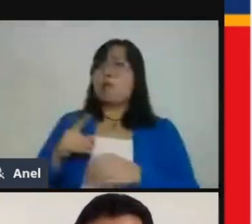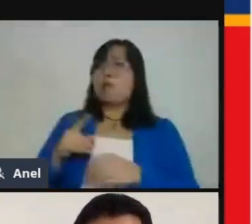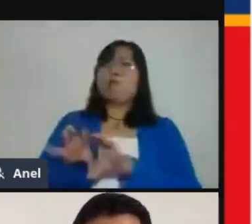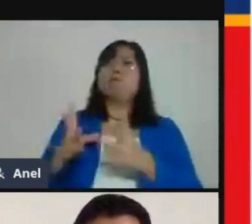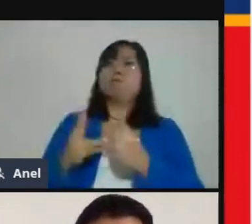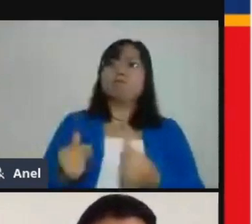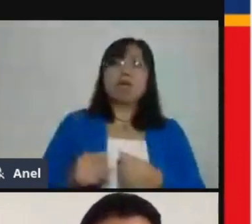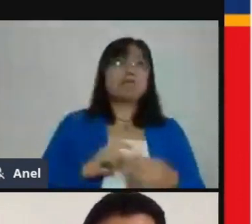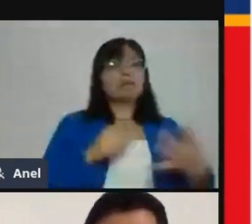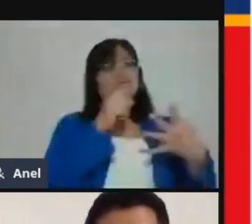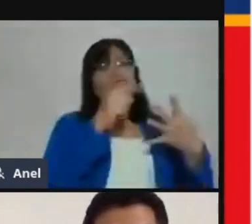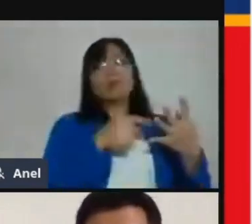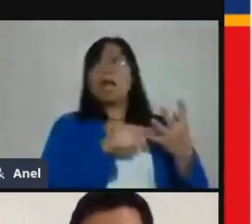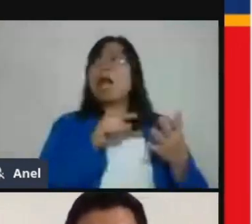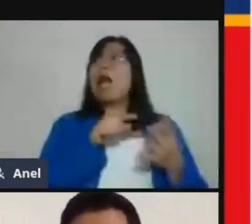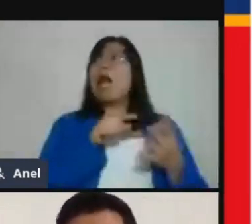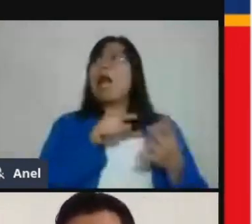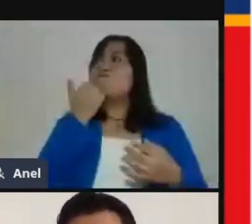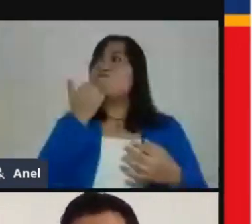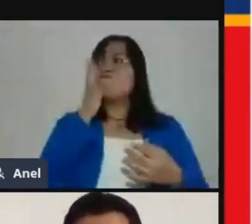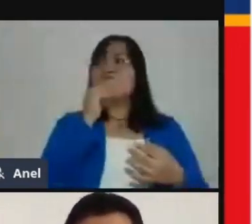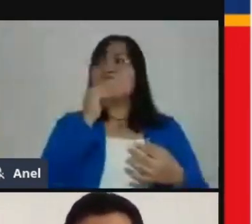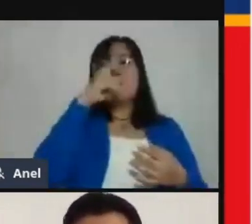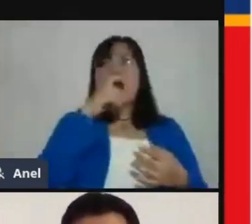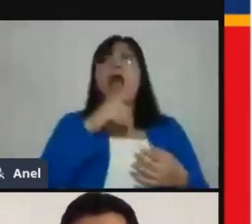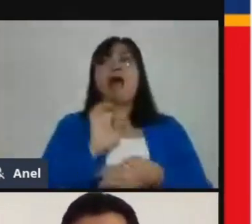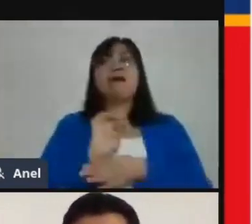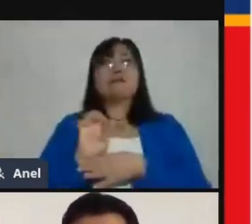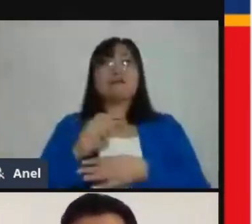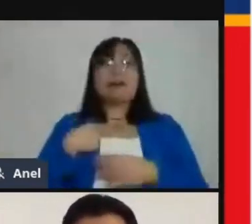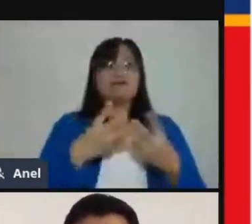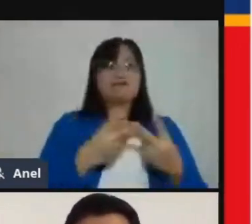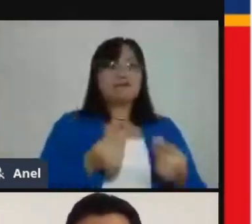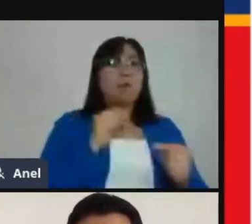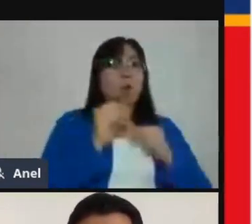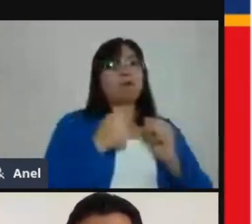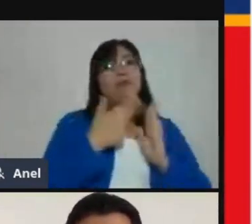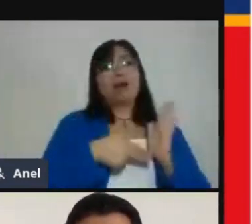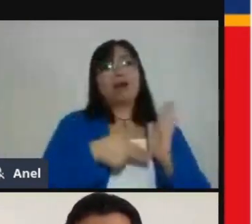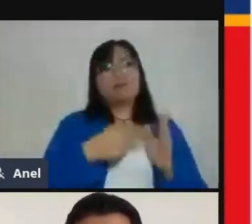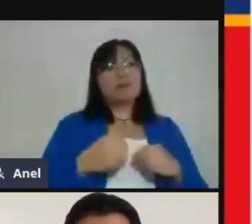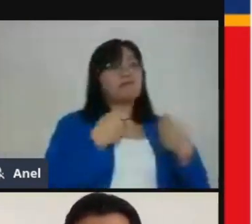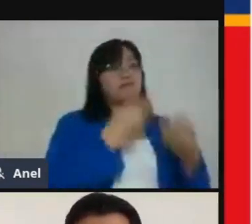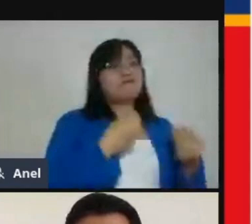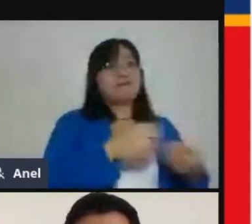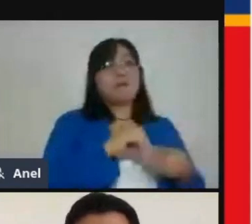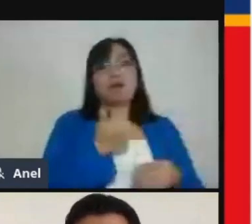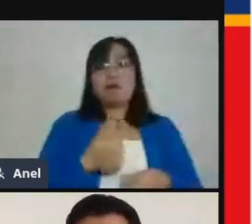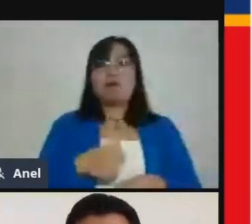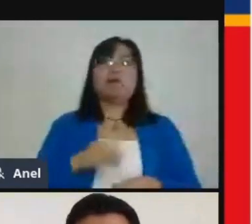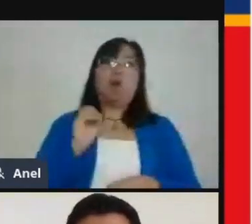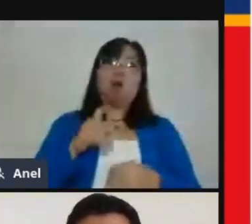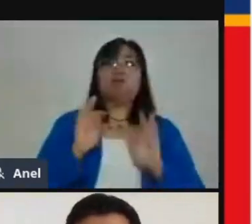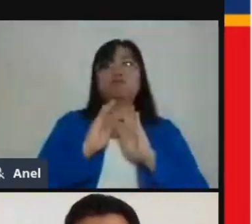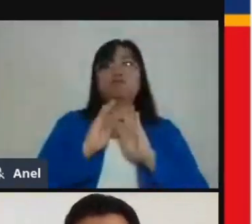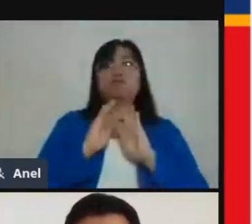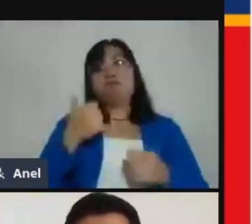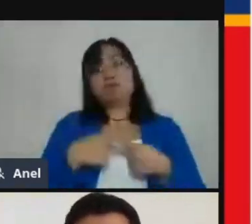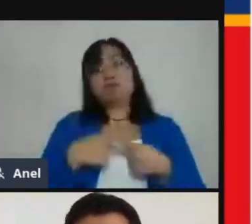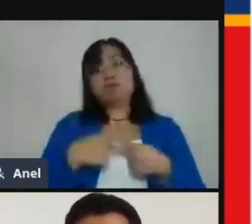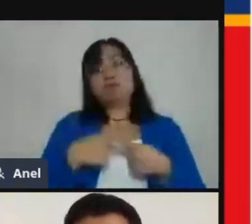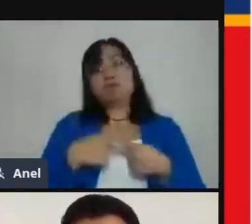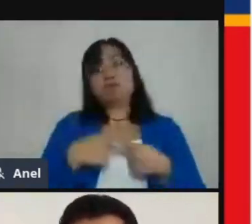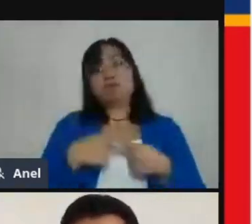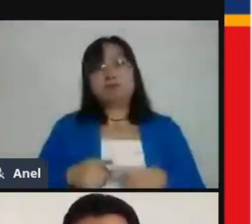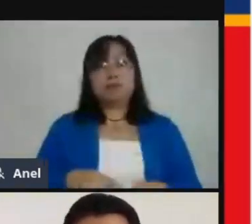tenían dichos recursos. También empezamos a preguntar, igual que Nay en su colegio, pues cuánto tiempo